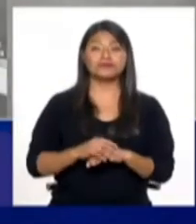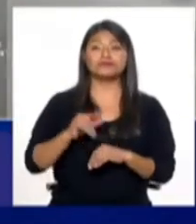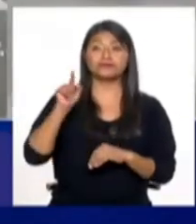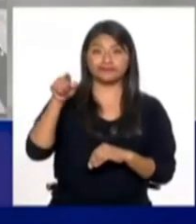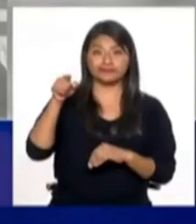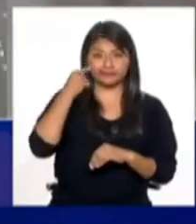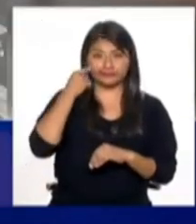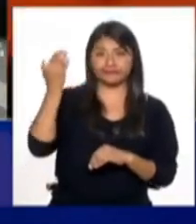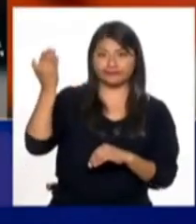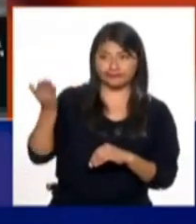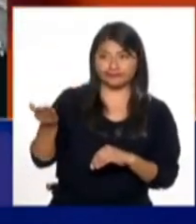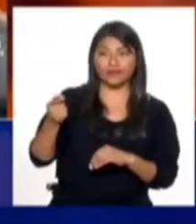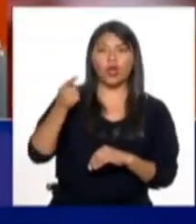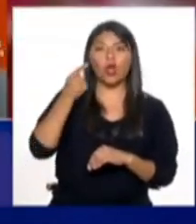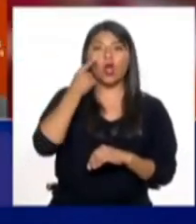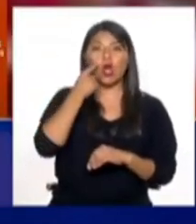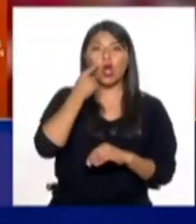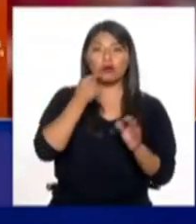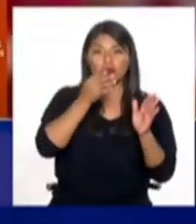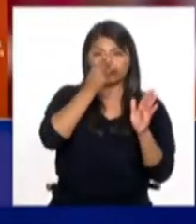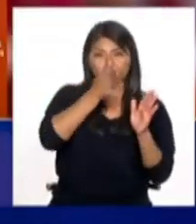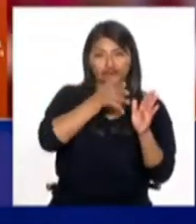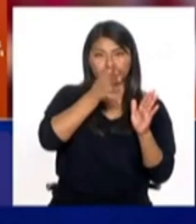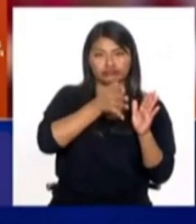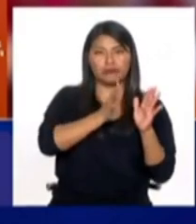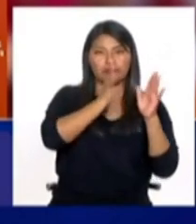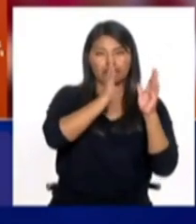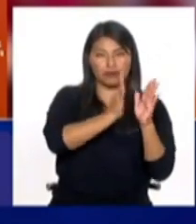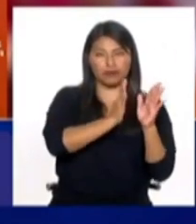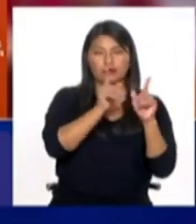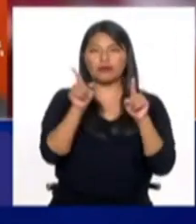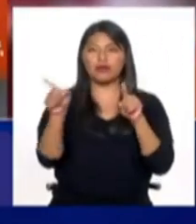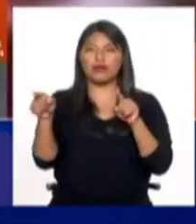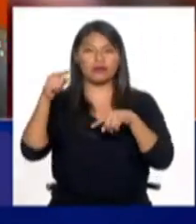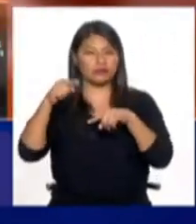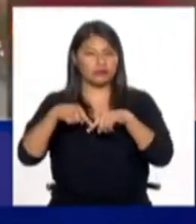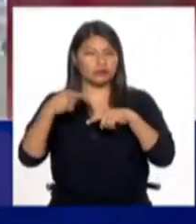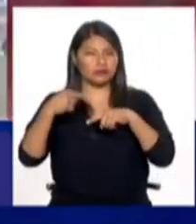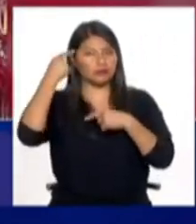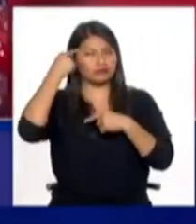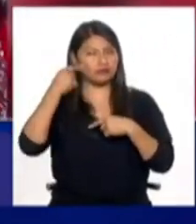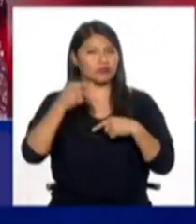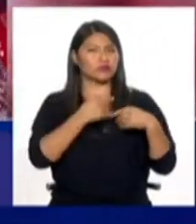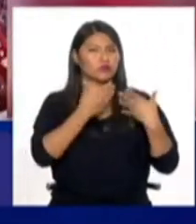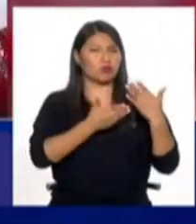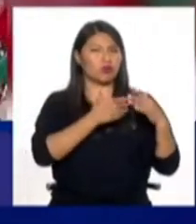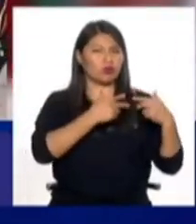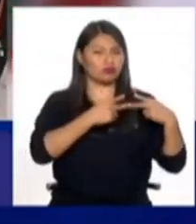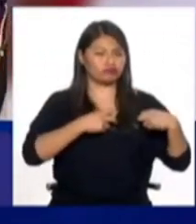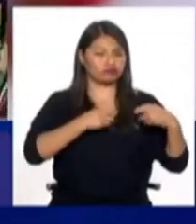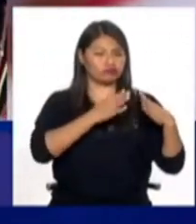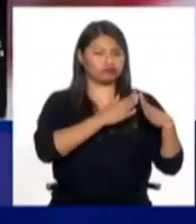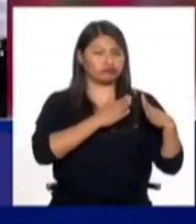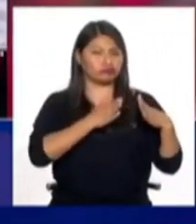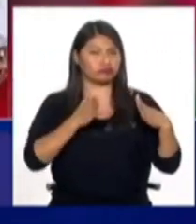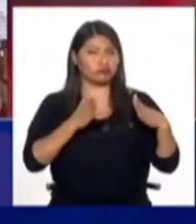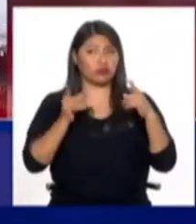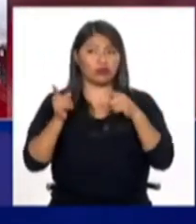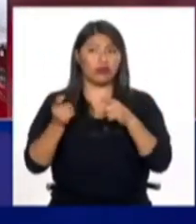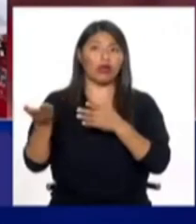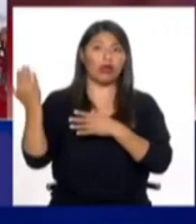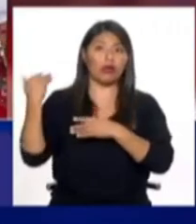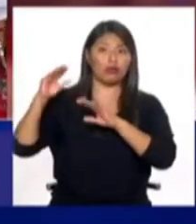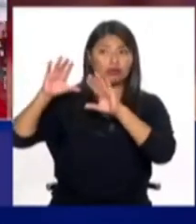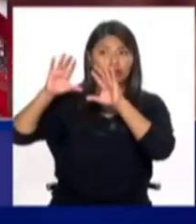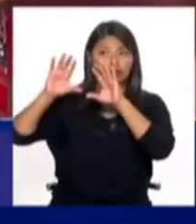pasado este chico para poder hacer este tipo de acciones, no alguna clase a la cual asistió